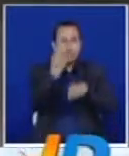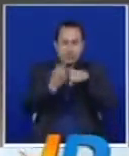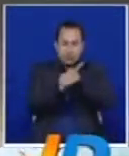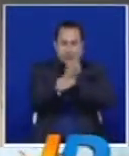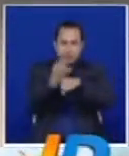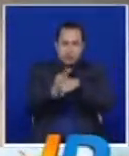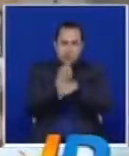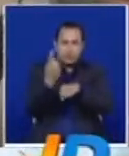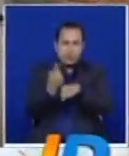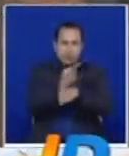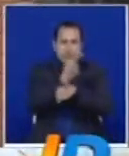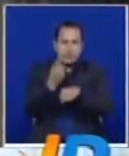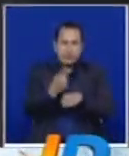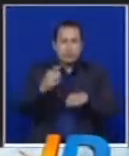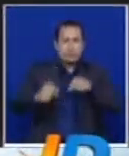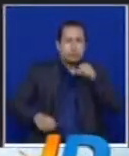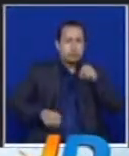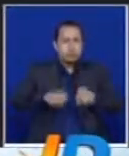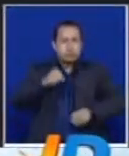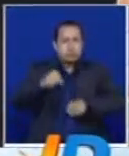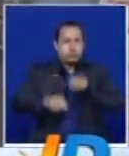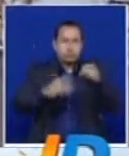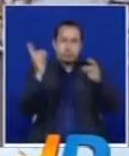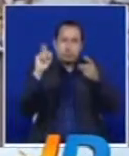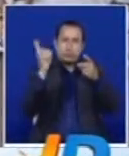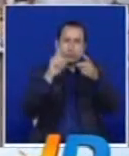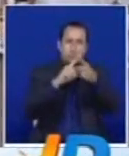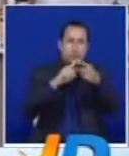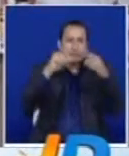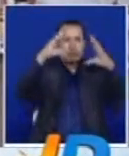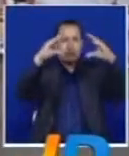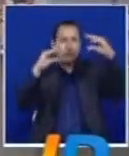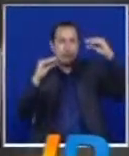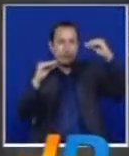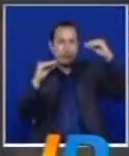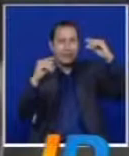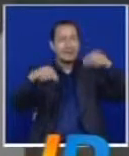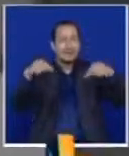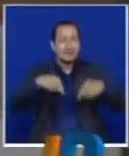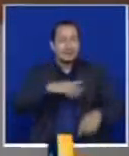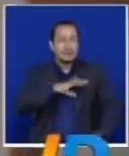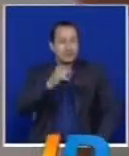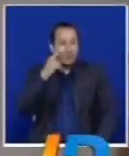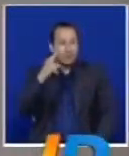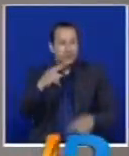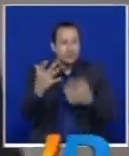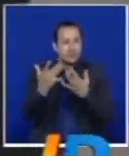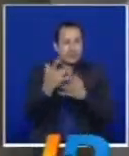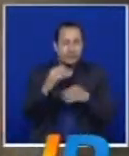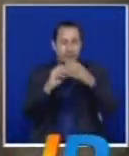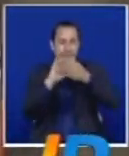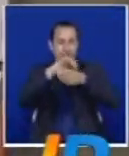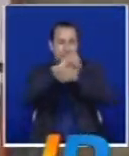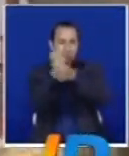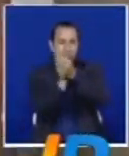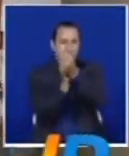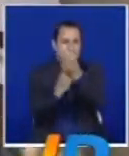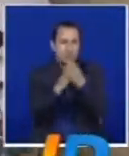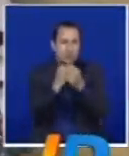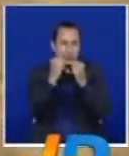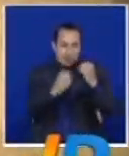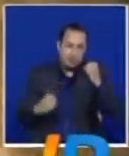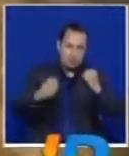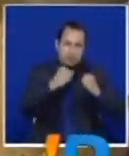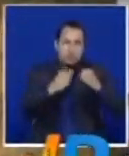Villa del Lago, José Enrique Largo llega al Coliseo El Pueblo. Las vendas en sus manos y los guantes esperan por él para ser fuertemente golpeados.